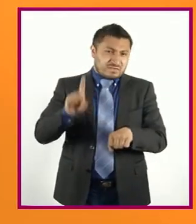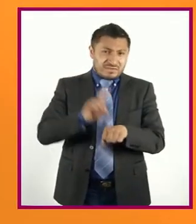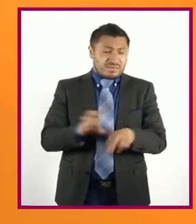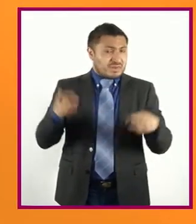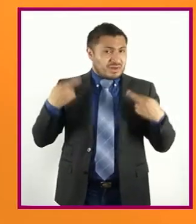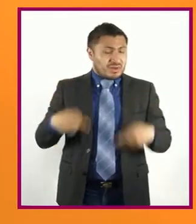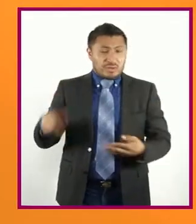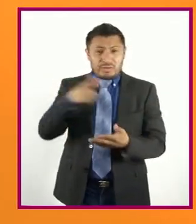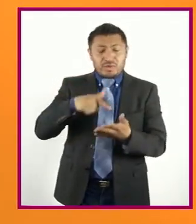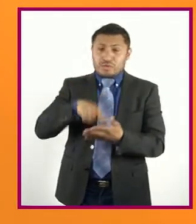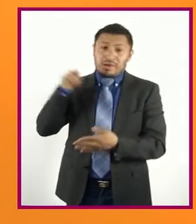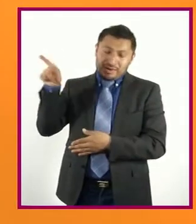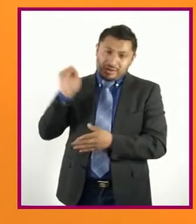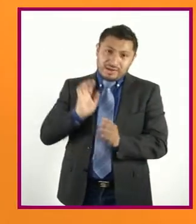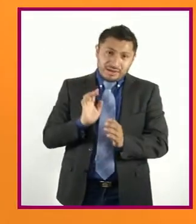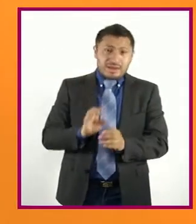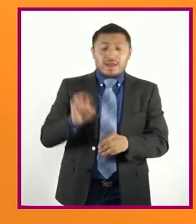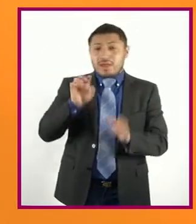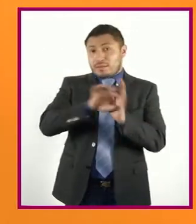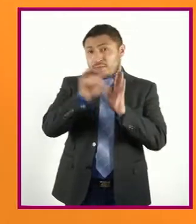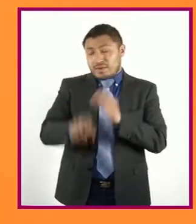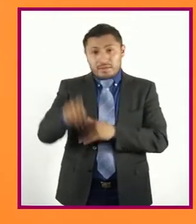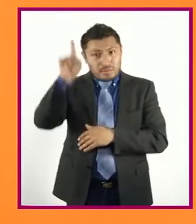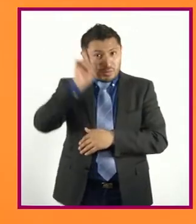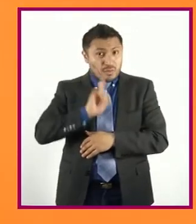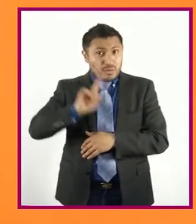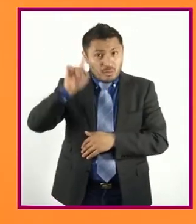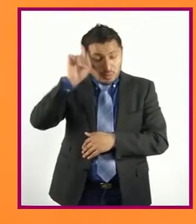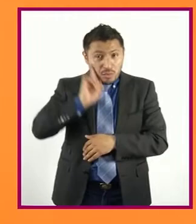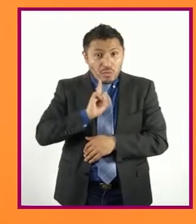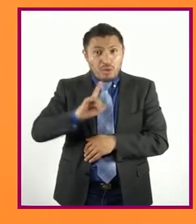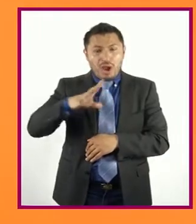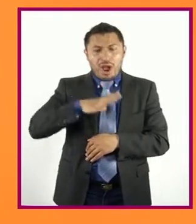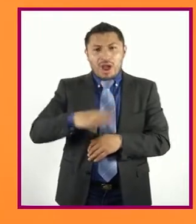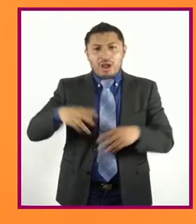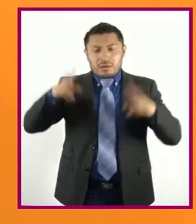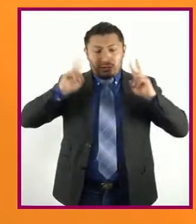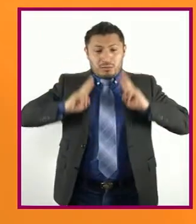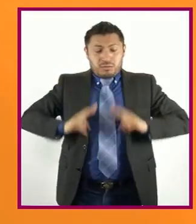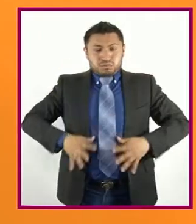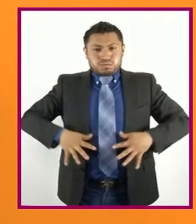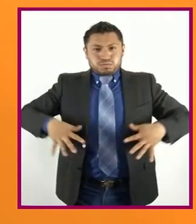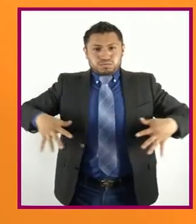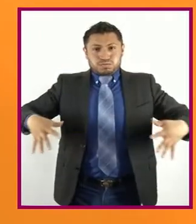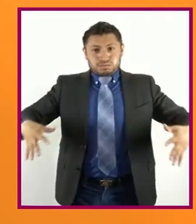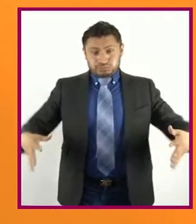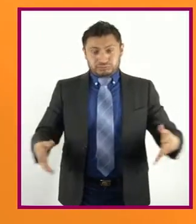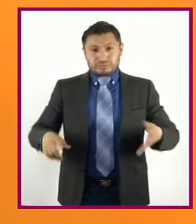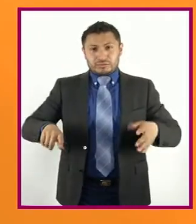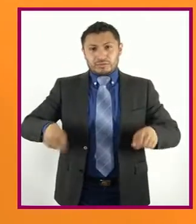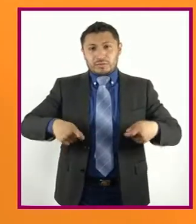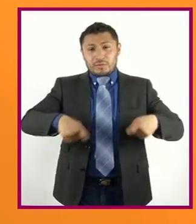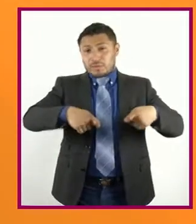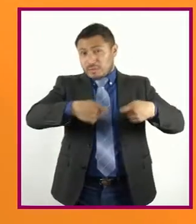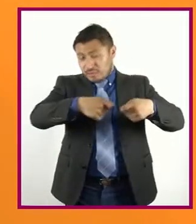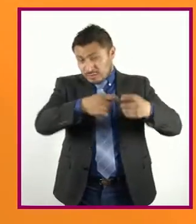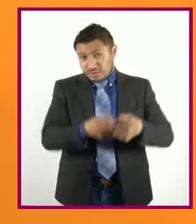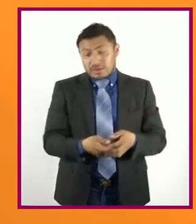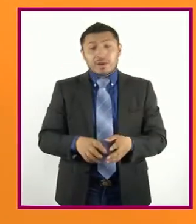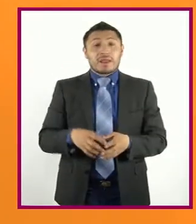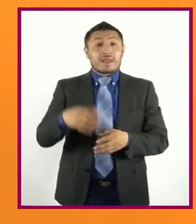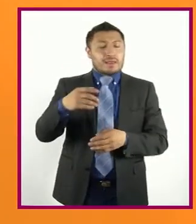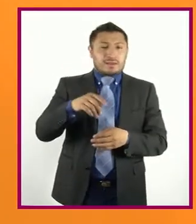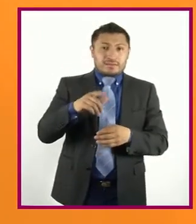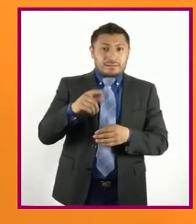la región Por ejemplo Las mujeres Con sus enormes Vestidos de teguanas Bordados Y los